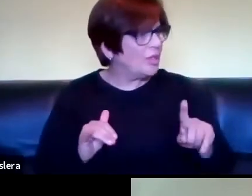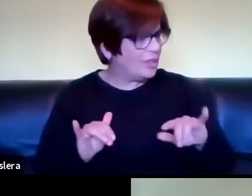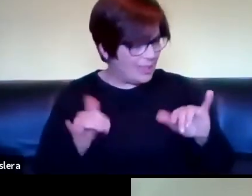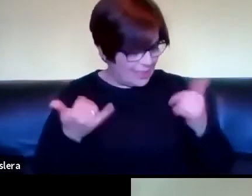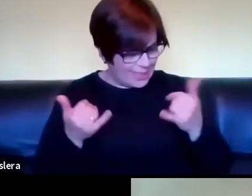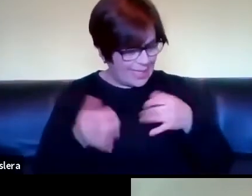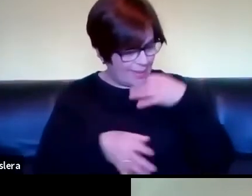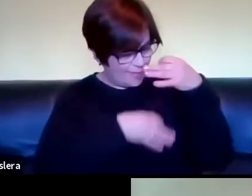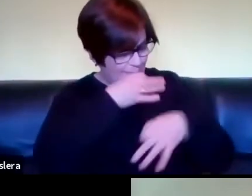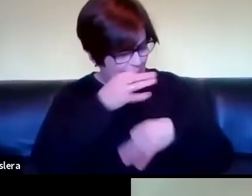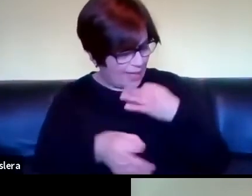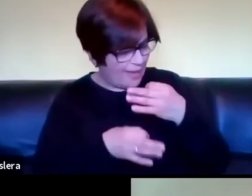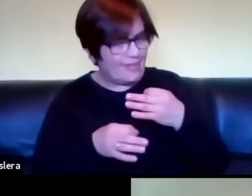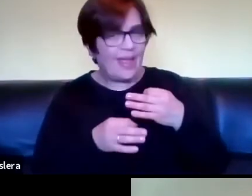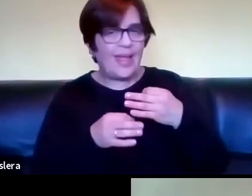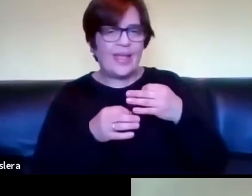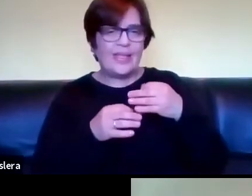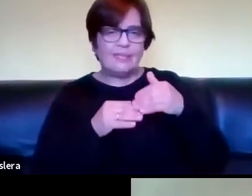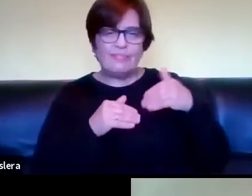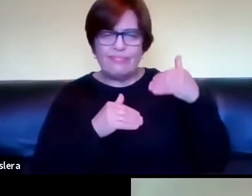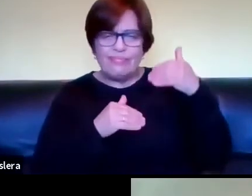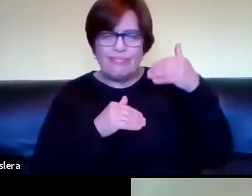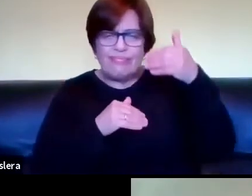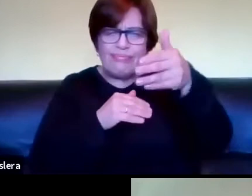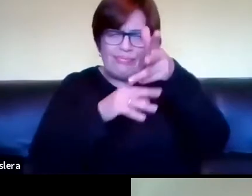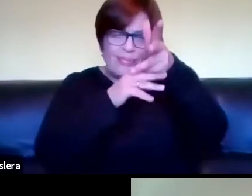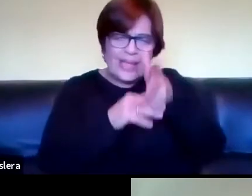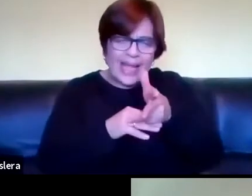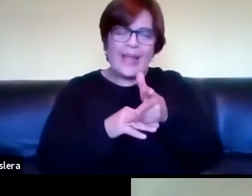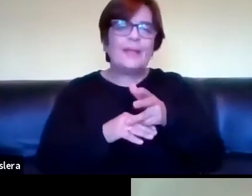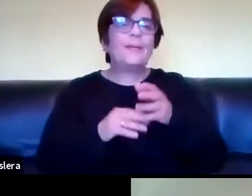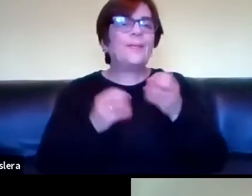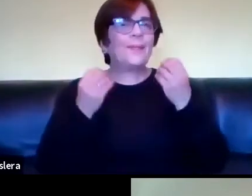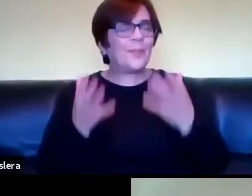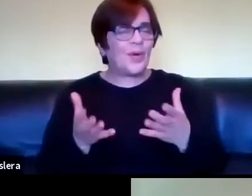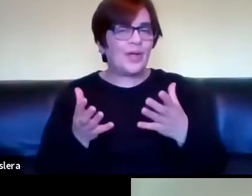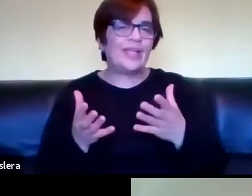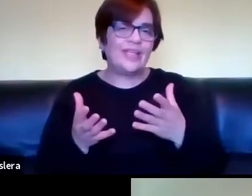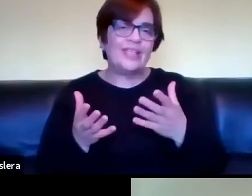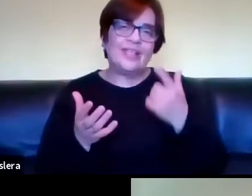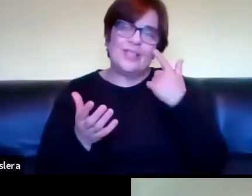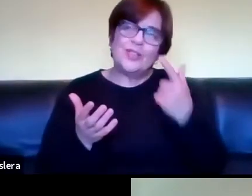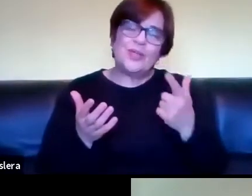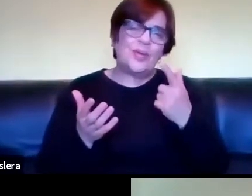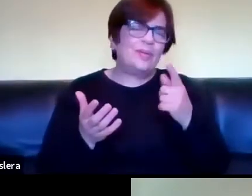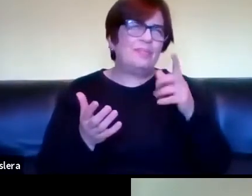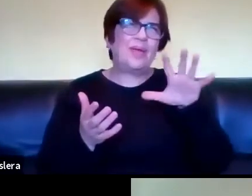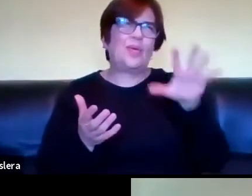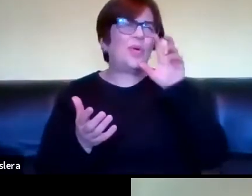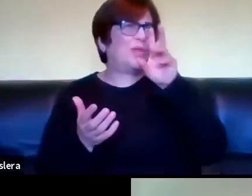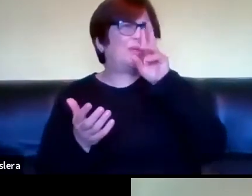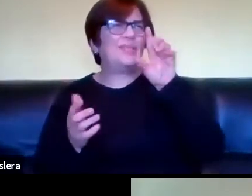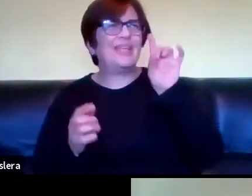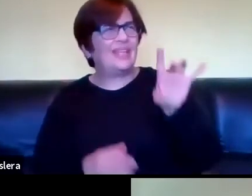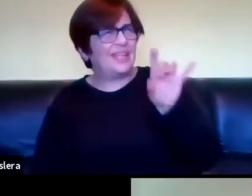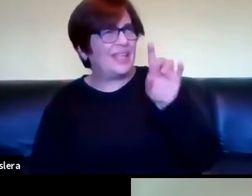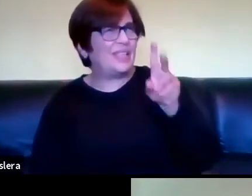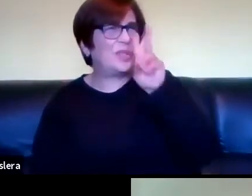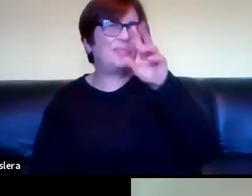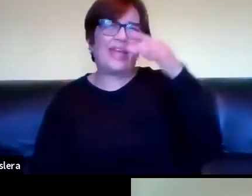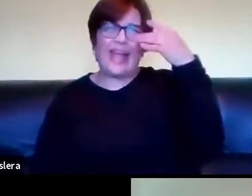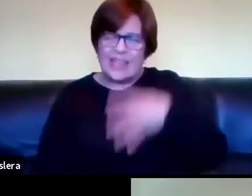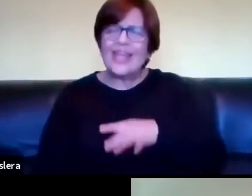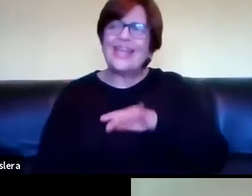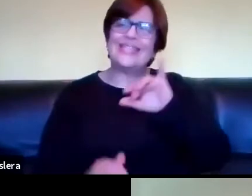hablabas de textualidad diferida este porque veía textos tuyos del 2015 o del 2014 que ya